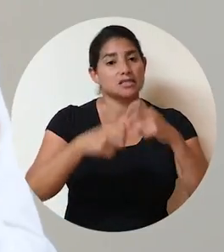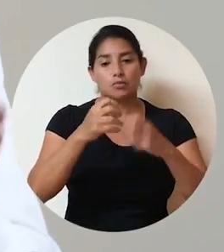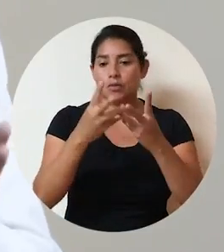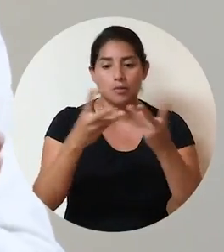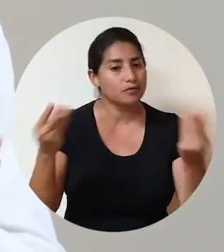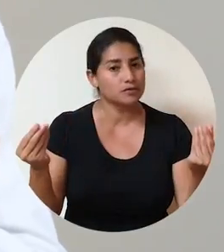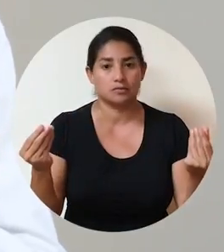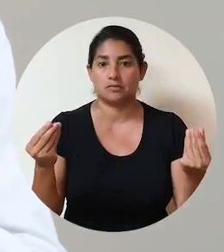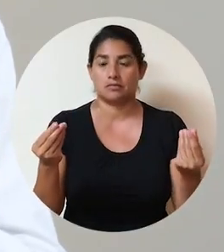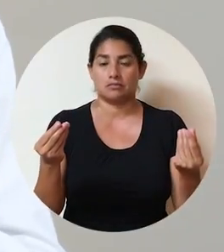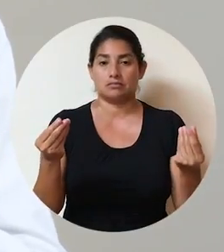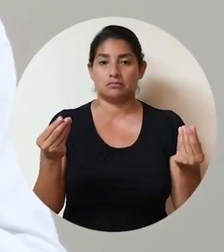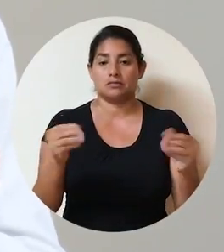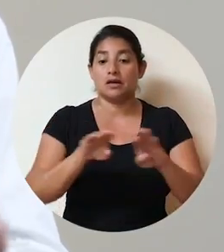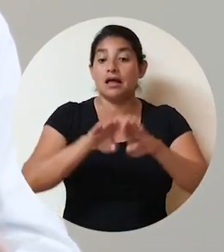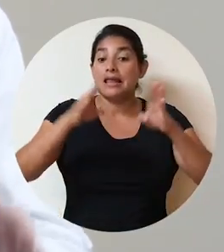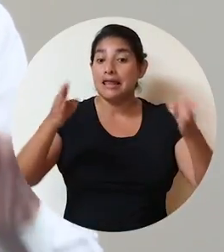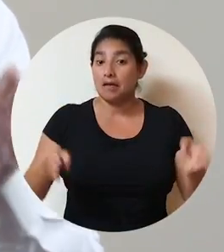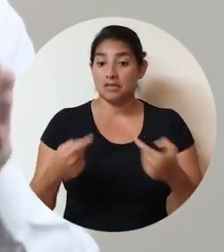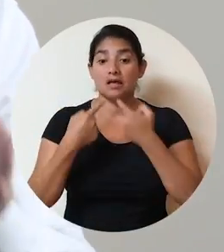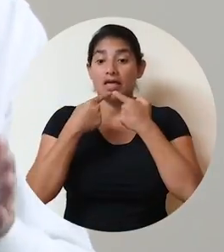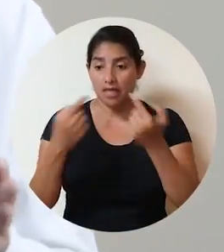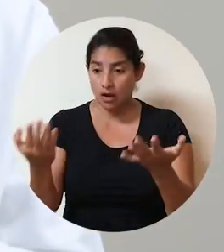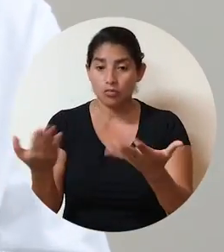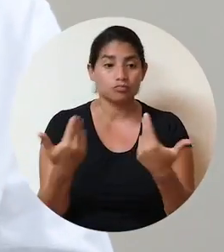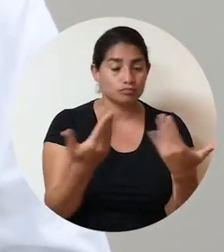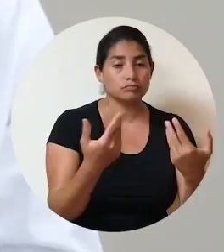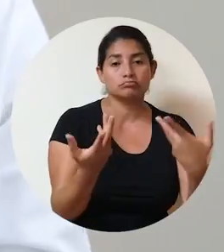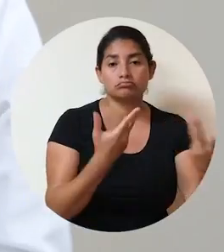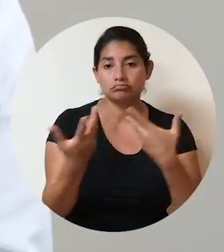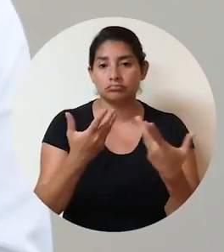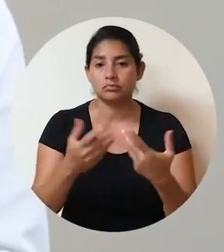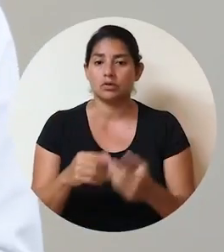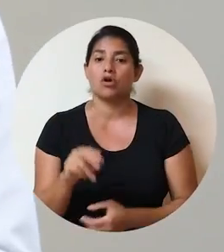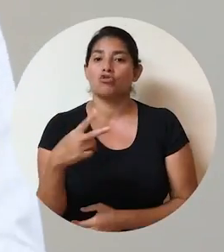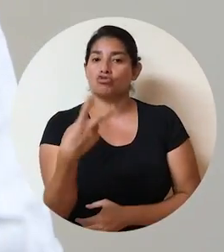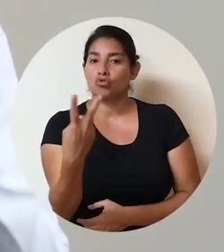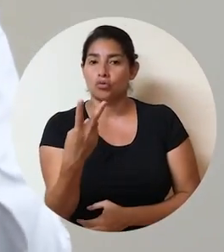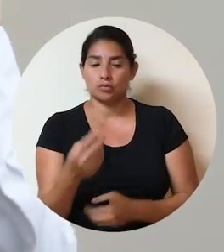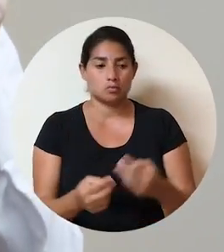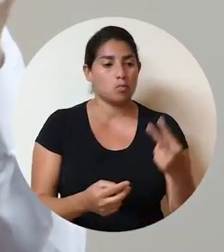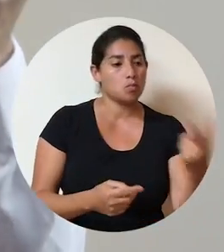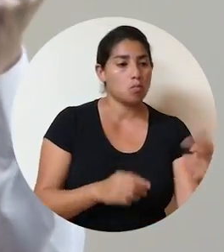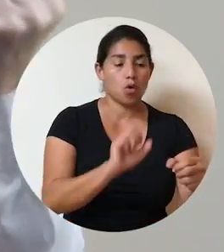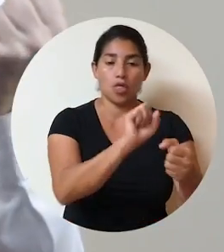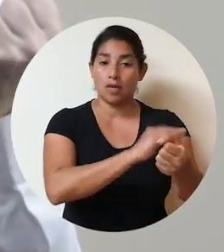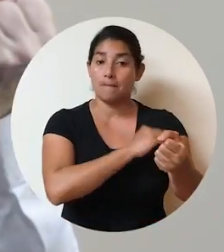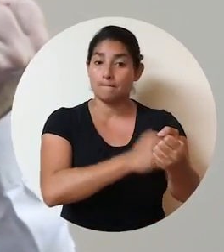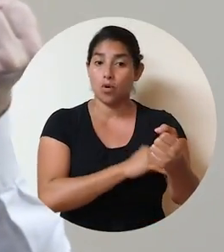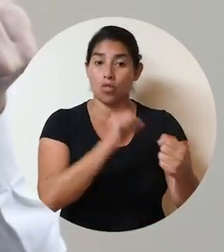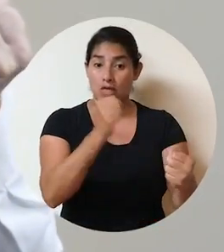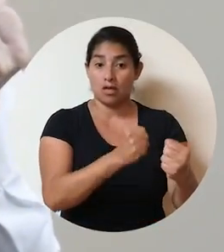Ese es el problema a resolver. La mesa de diálogo tiene un carácter bipartito entre Ejecutivo y Sociedad Civil